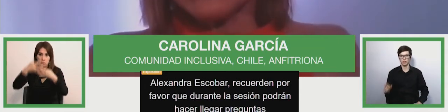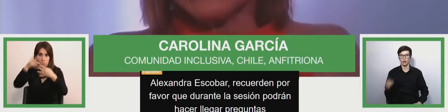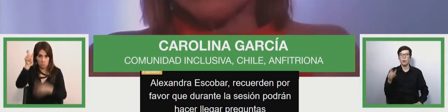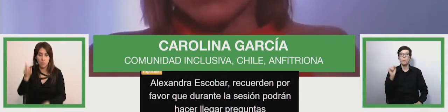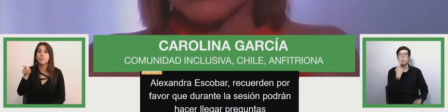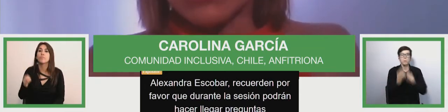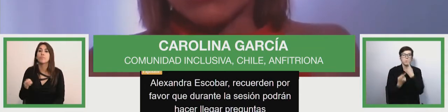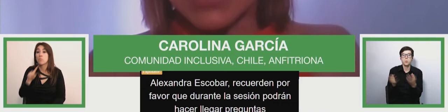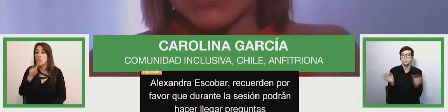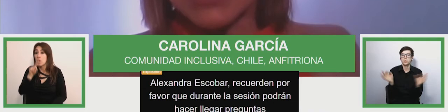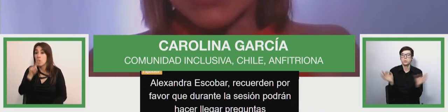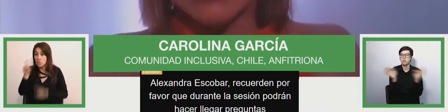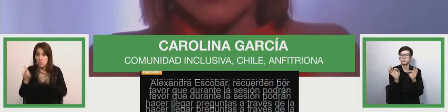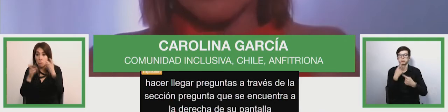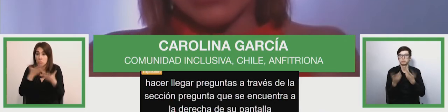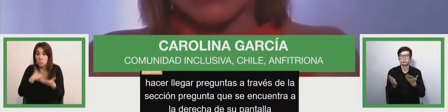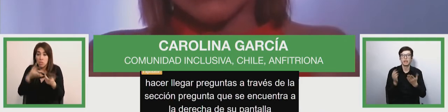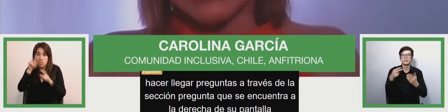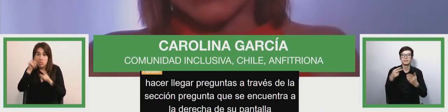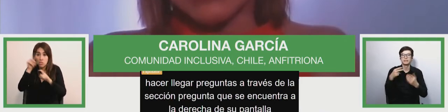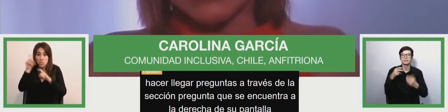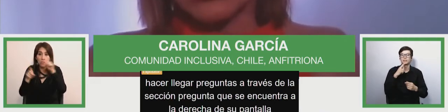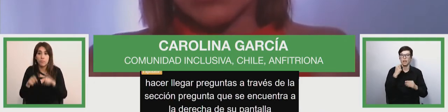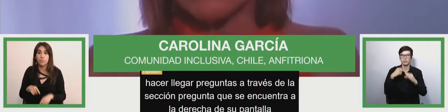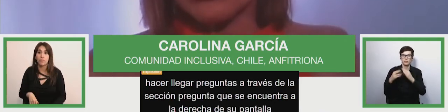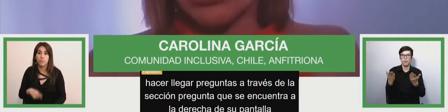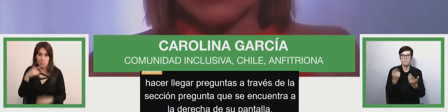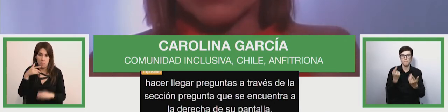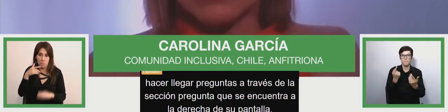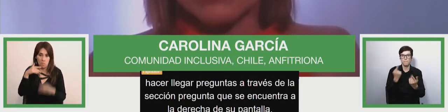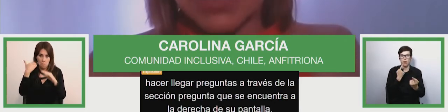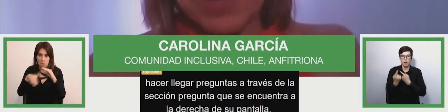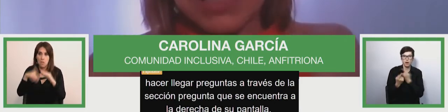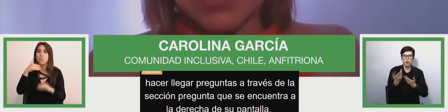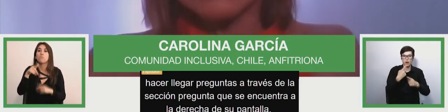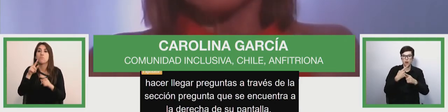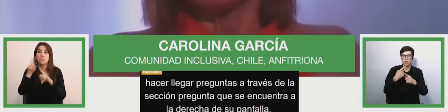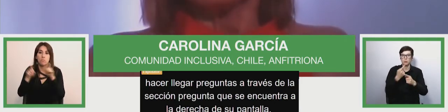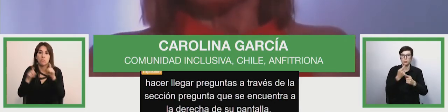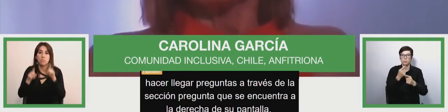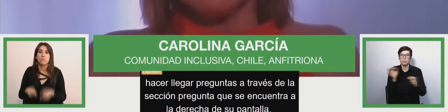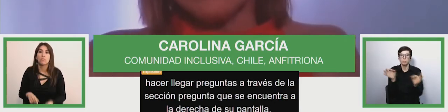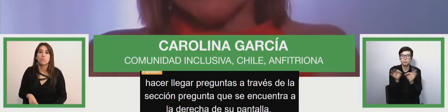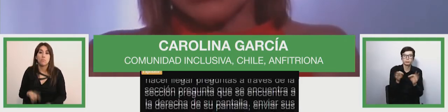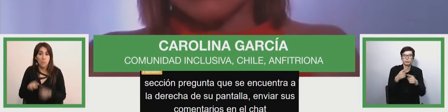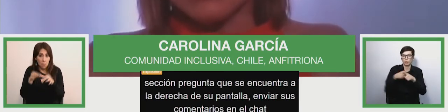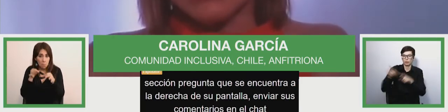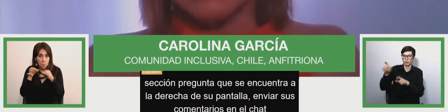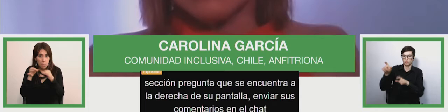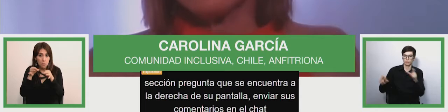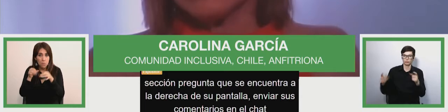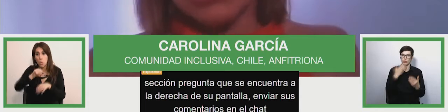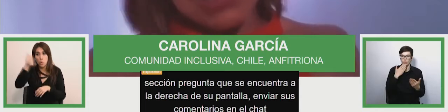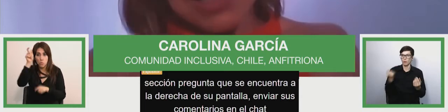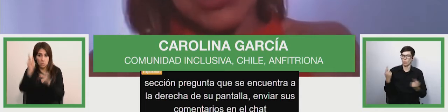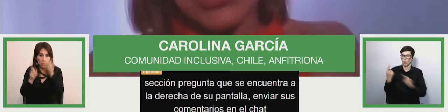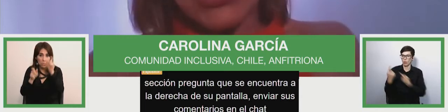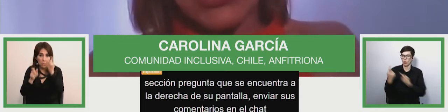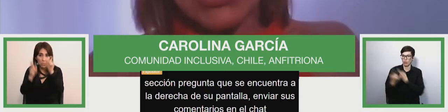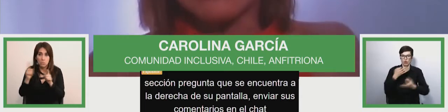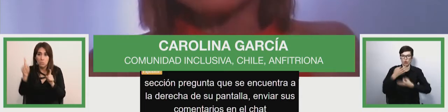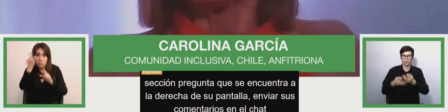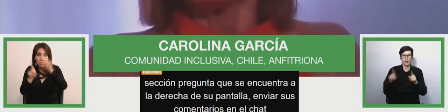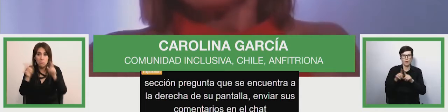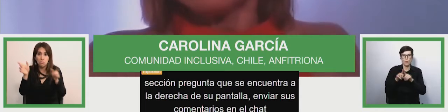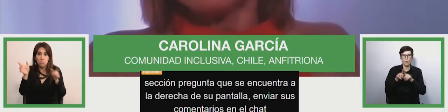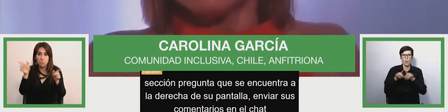enviar sus comentarios en el chat para interactuar con otros participantes. También pueden seguirnos en nuestras redes